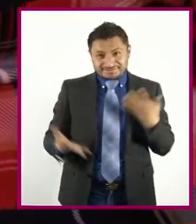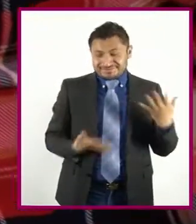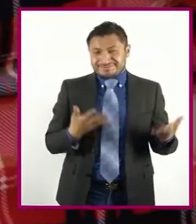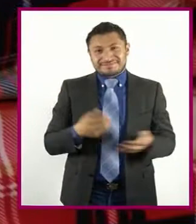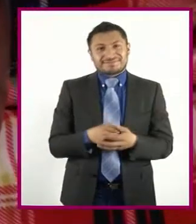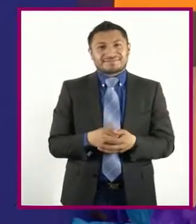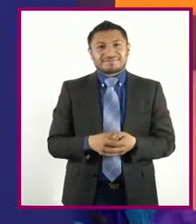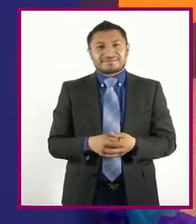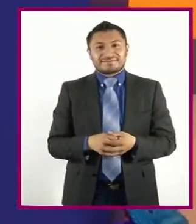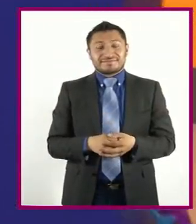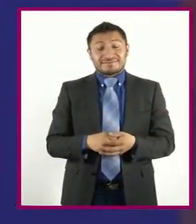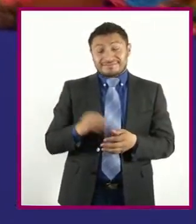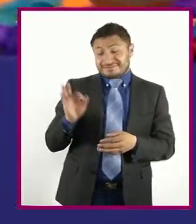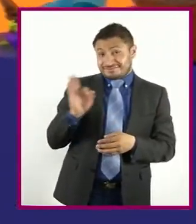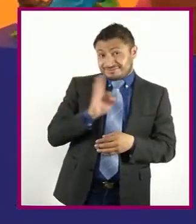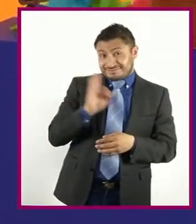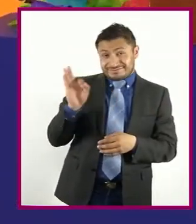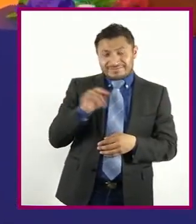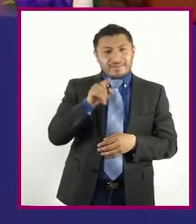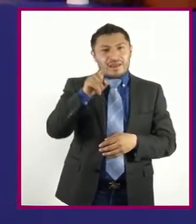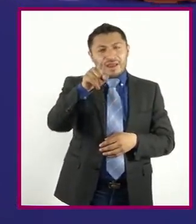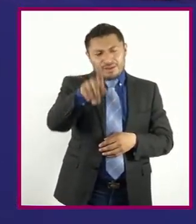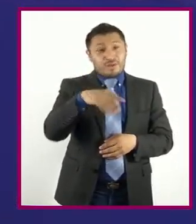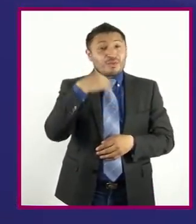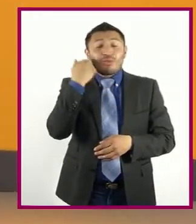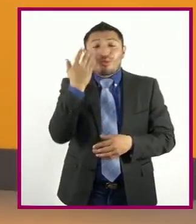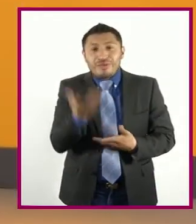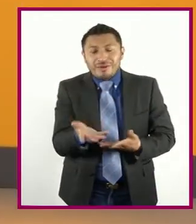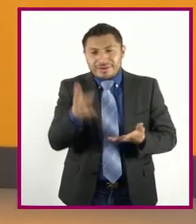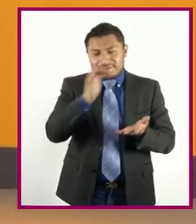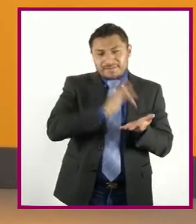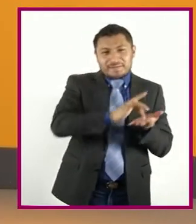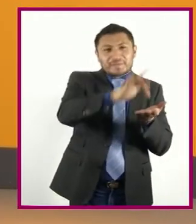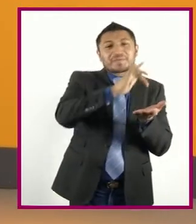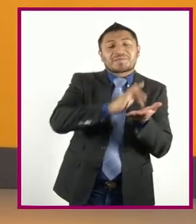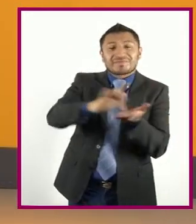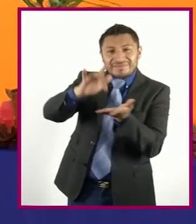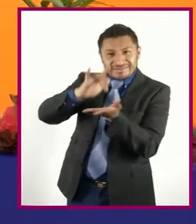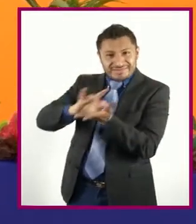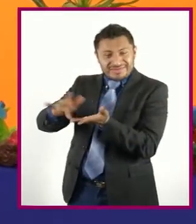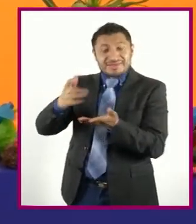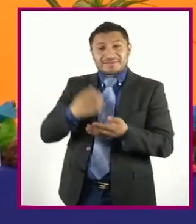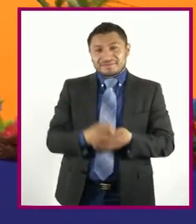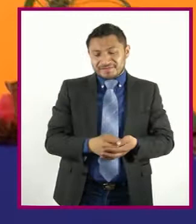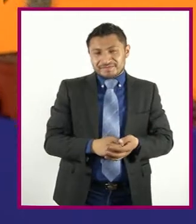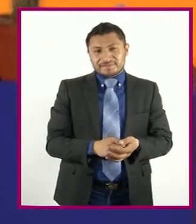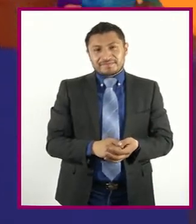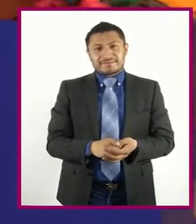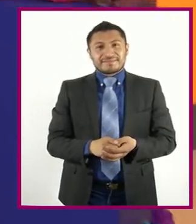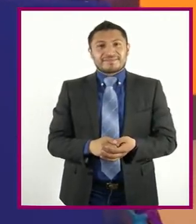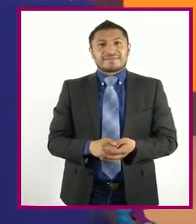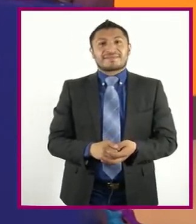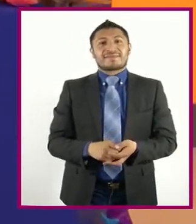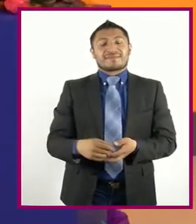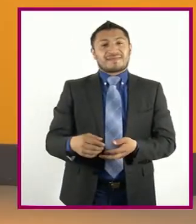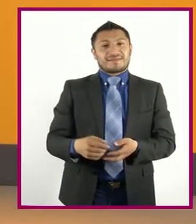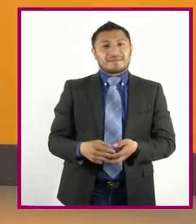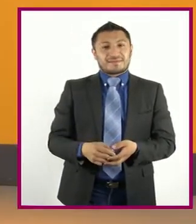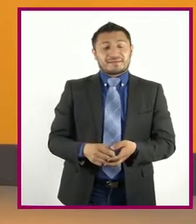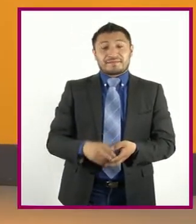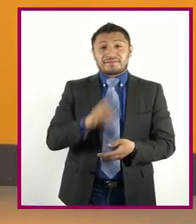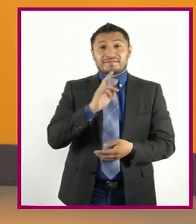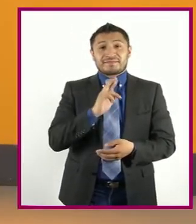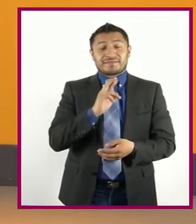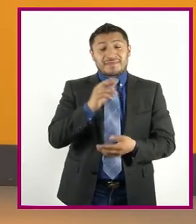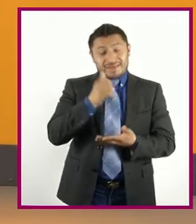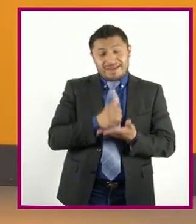Si tú quieres Apoyar Apoyar Mejor